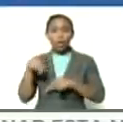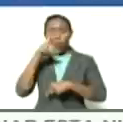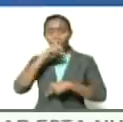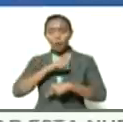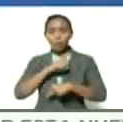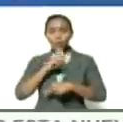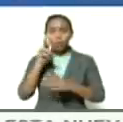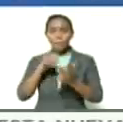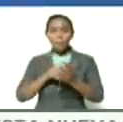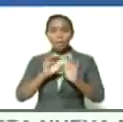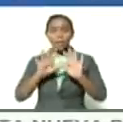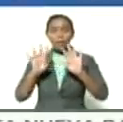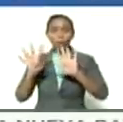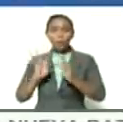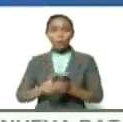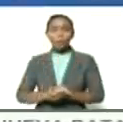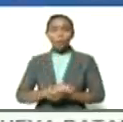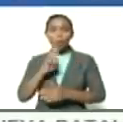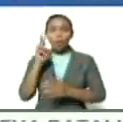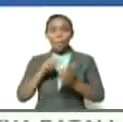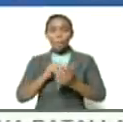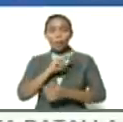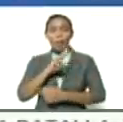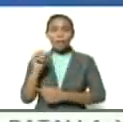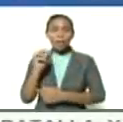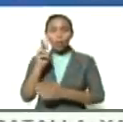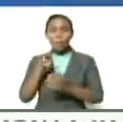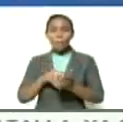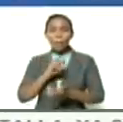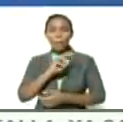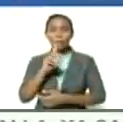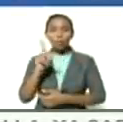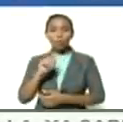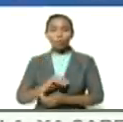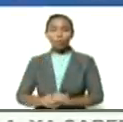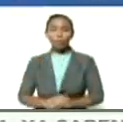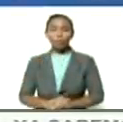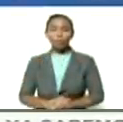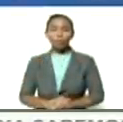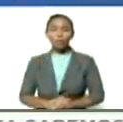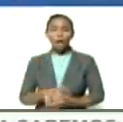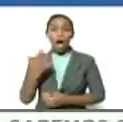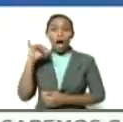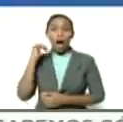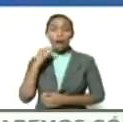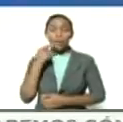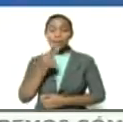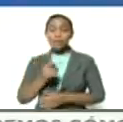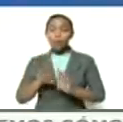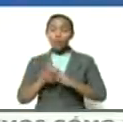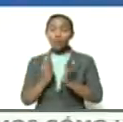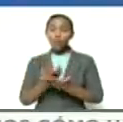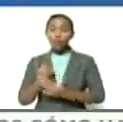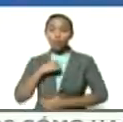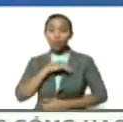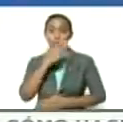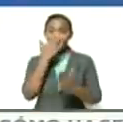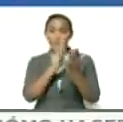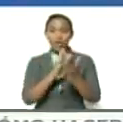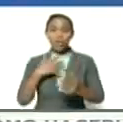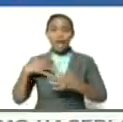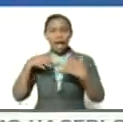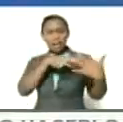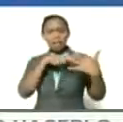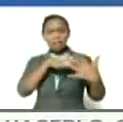2019 2020 2021 hay que decirle al mundo que nosotros enfrentamos una